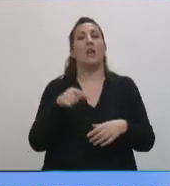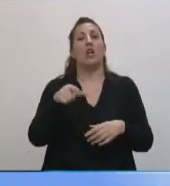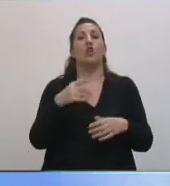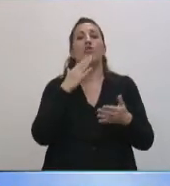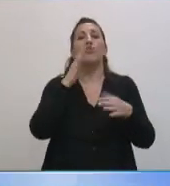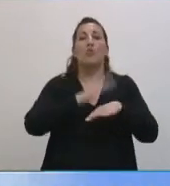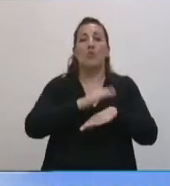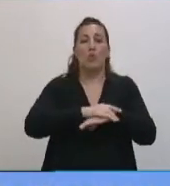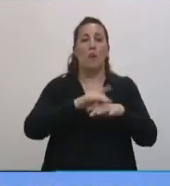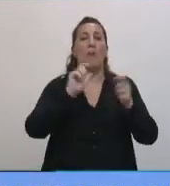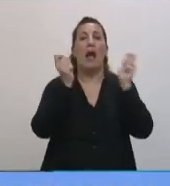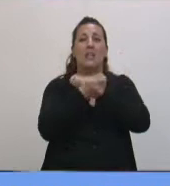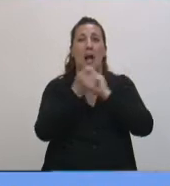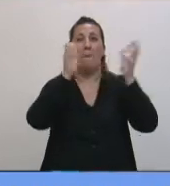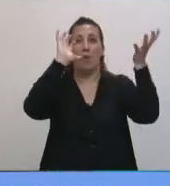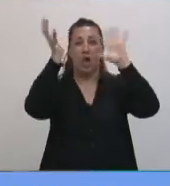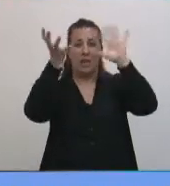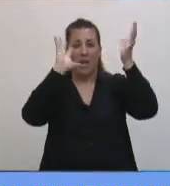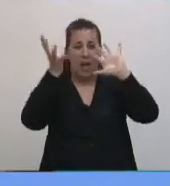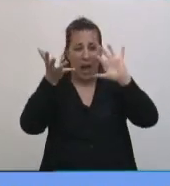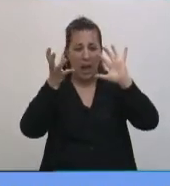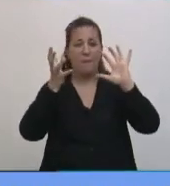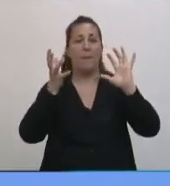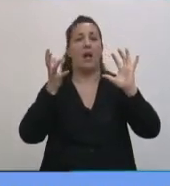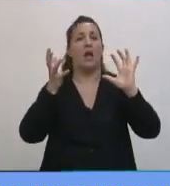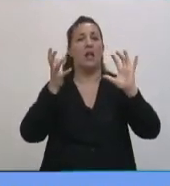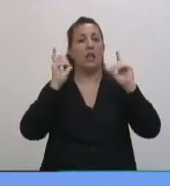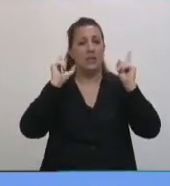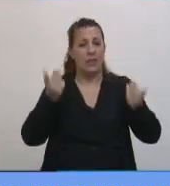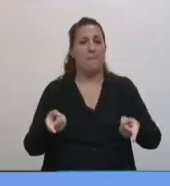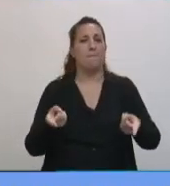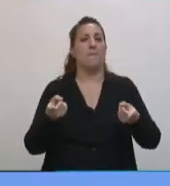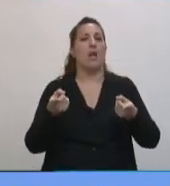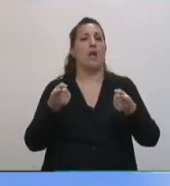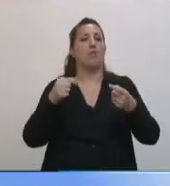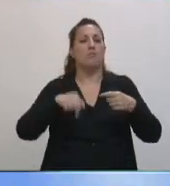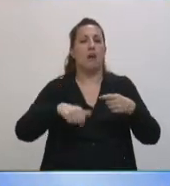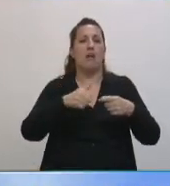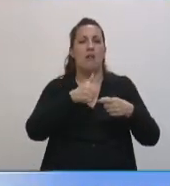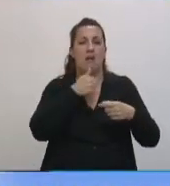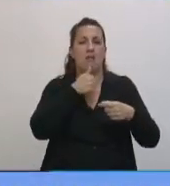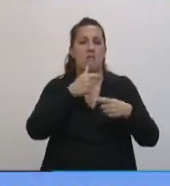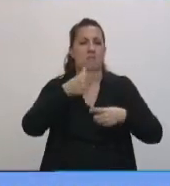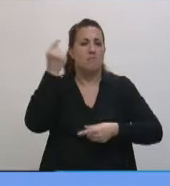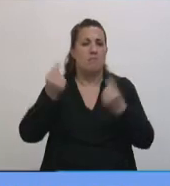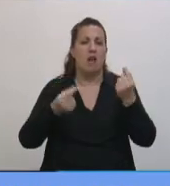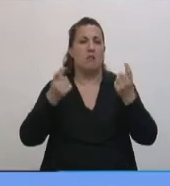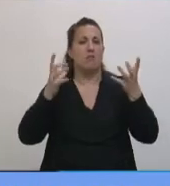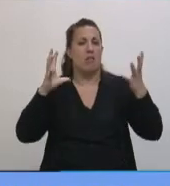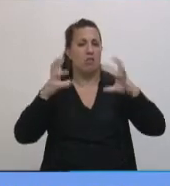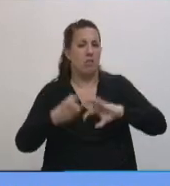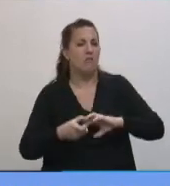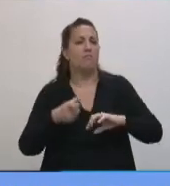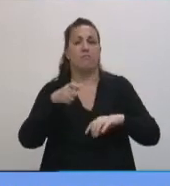cambio climático y la degradación de los ecosistemas son cada vez más palpables por todos nosotros,